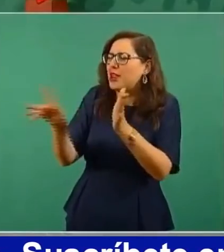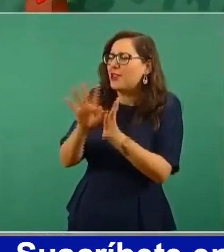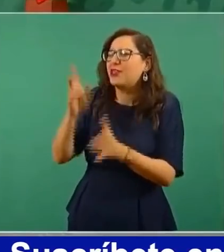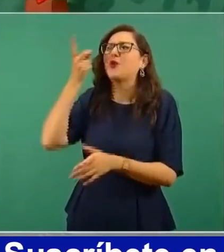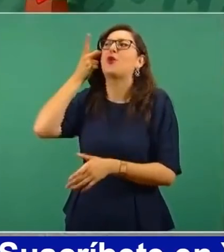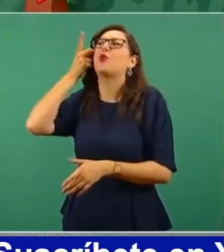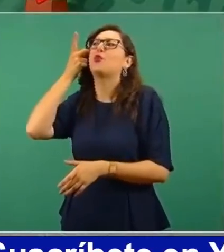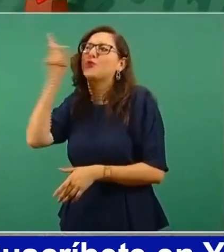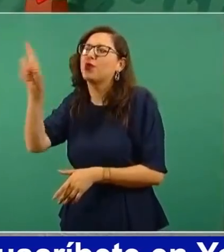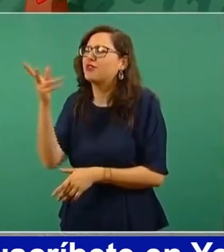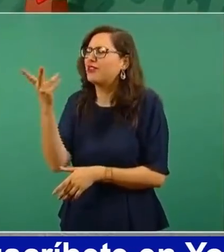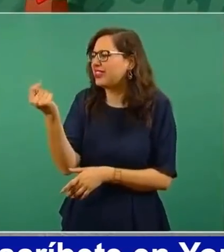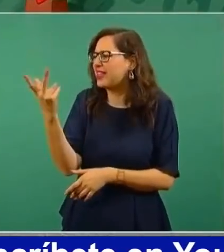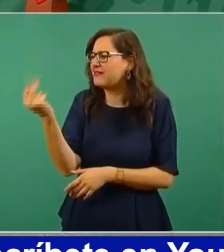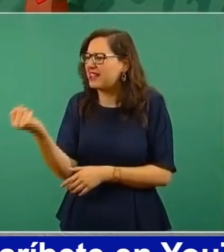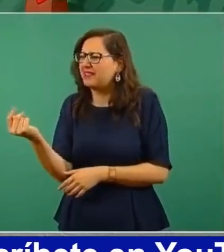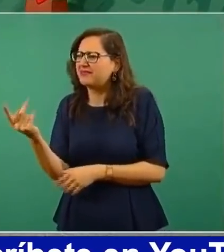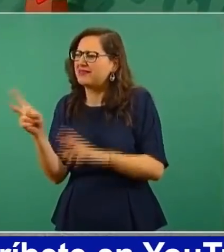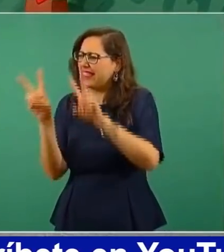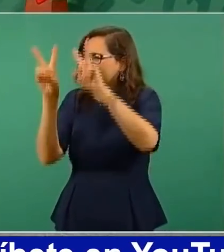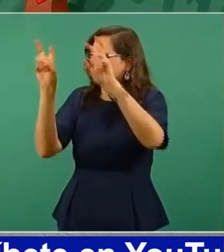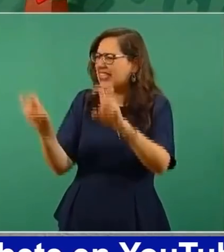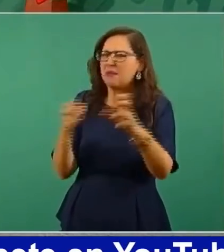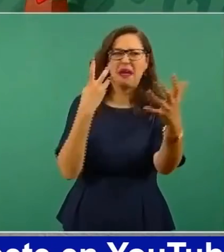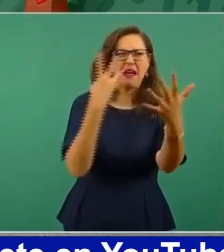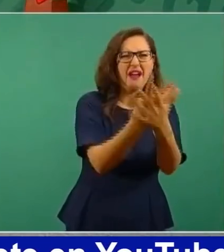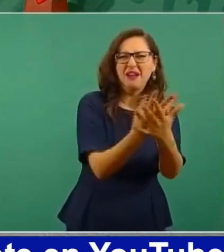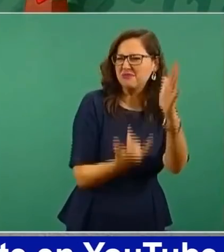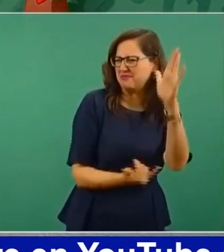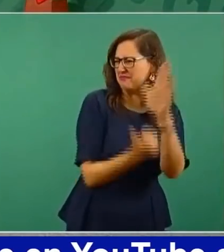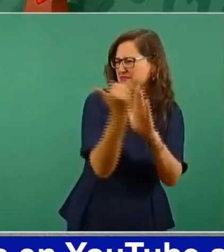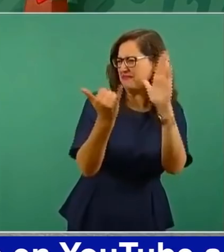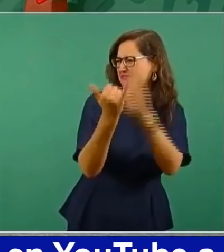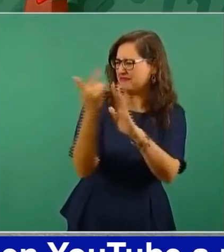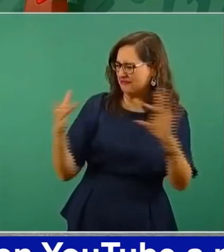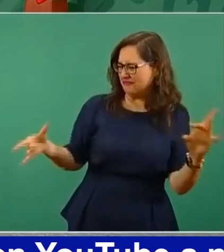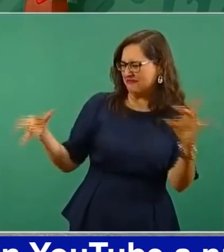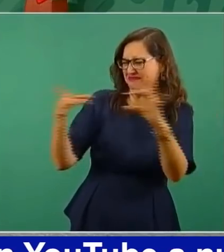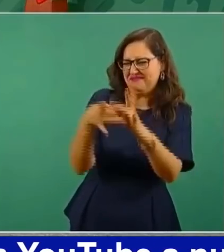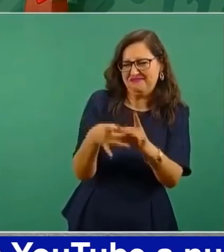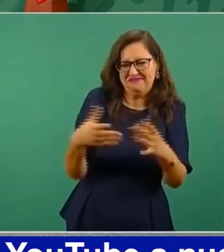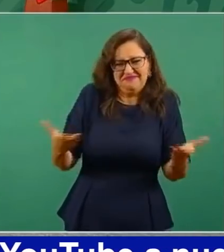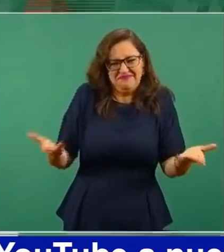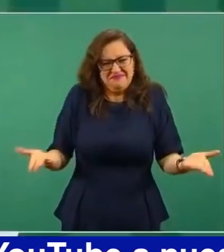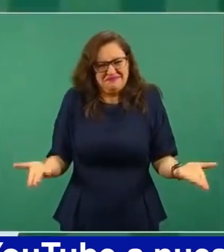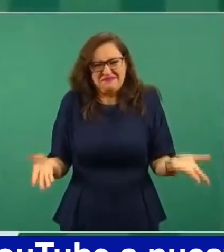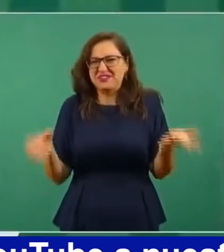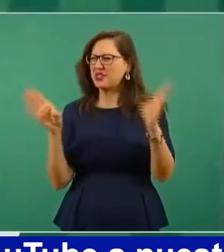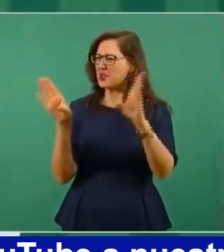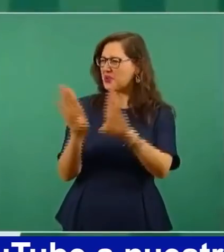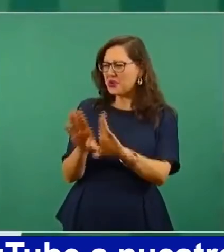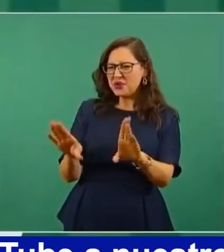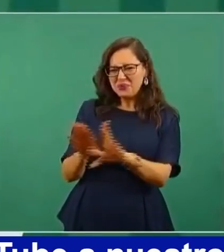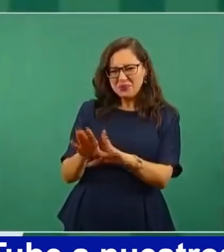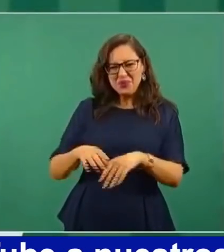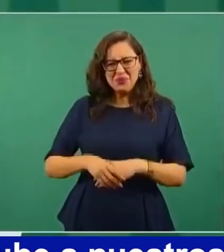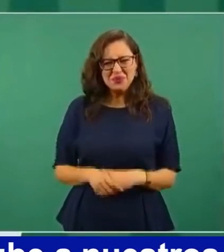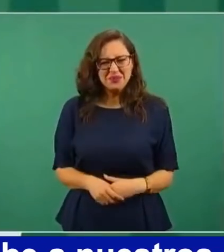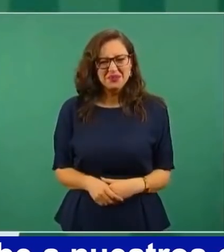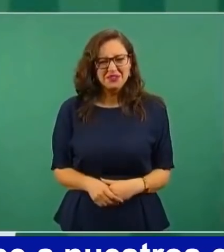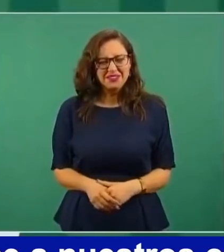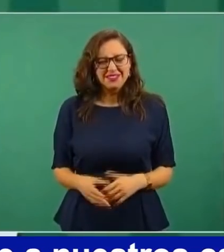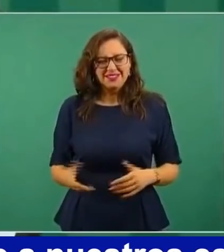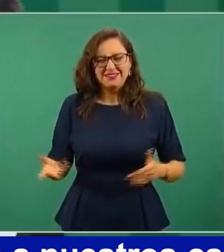la construcción de reclusorios? ¿Qué hacen los medios, los dueños de